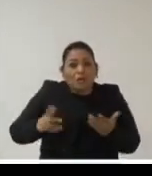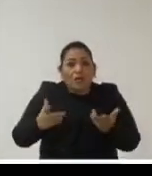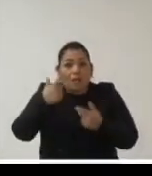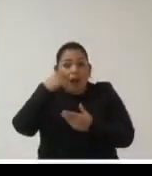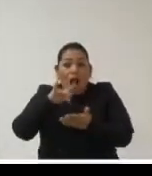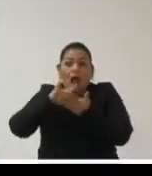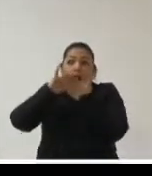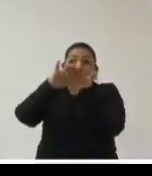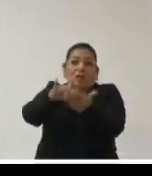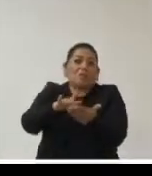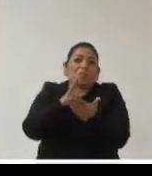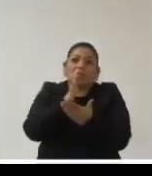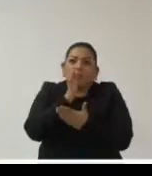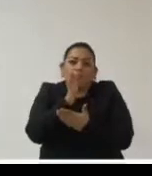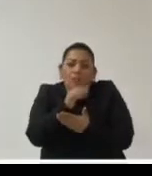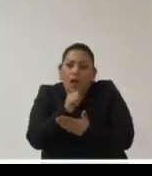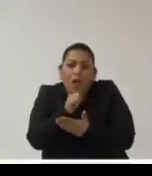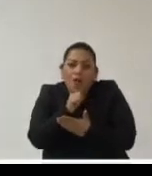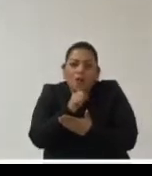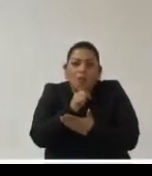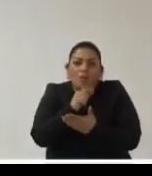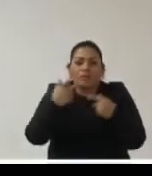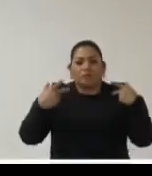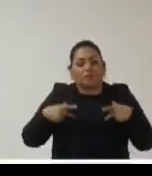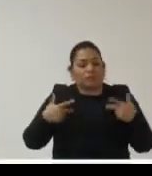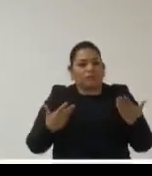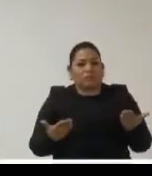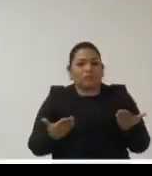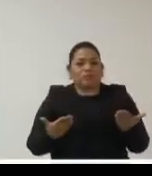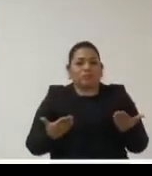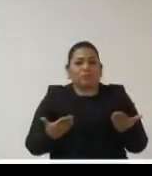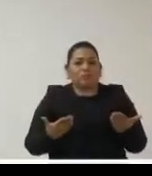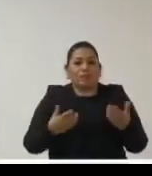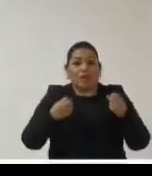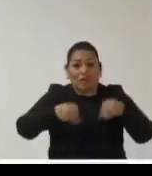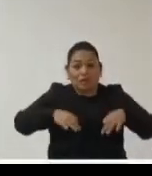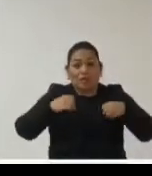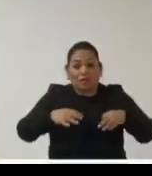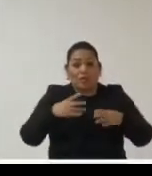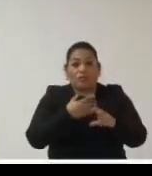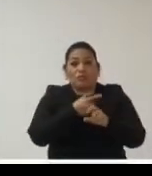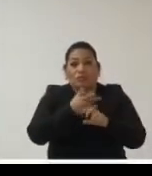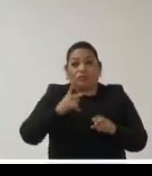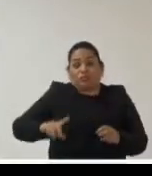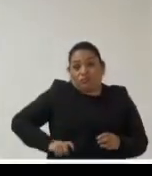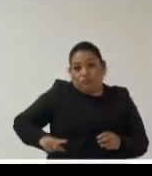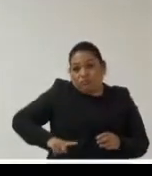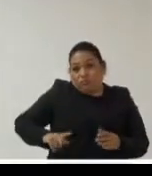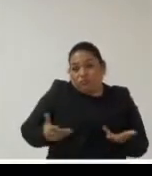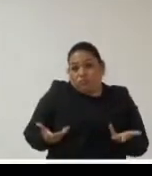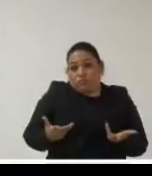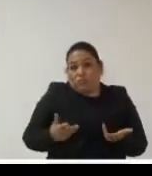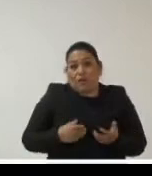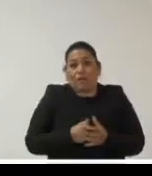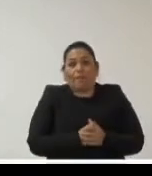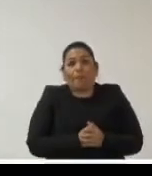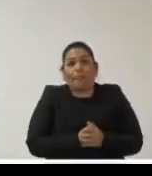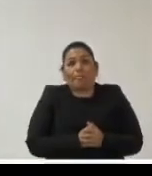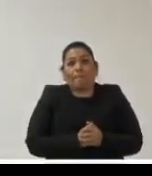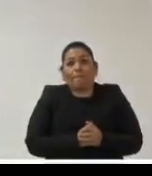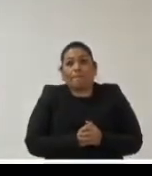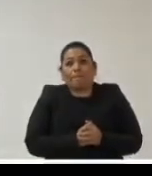ciudadanía y poder efectivamente hacer el control que corresponde desde la administración del Estado o desde incluso la propia ciudadanía como decía